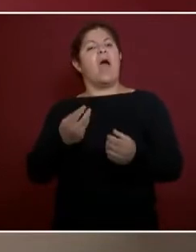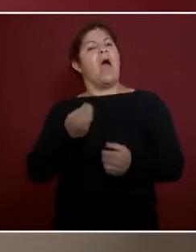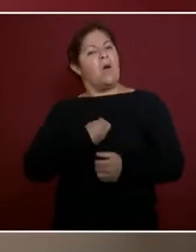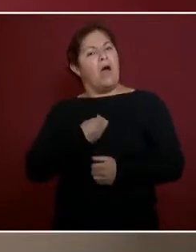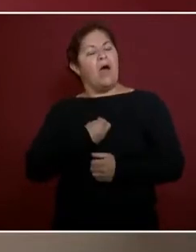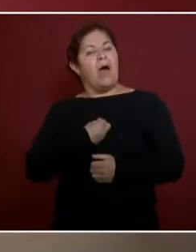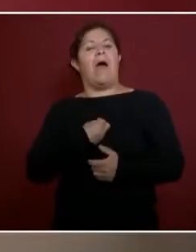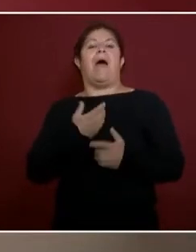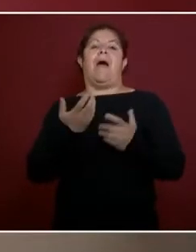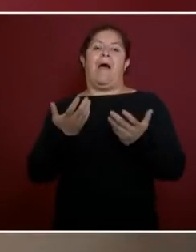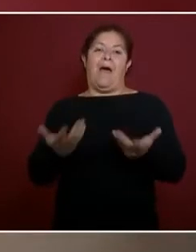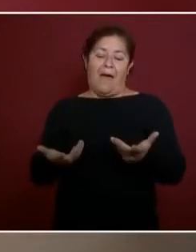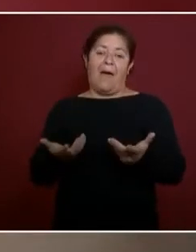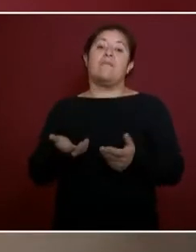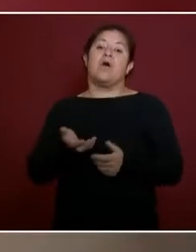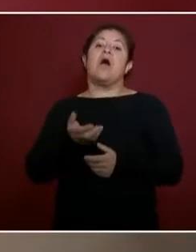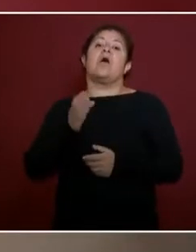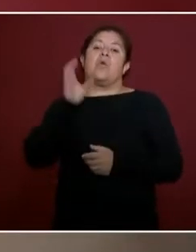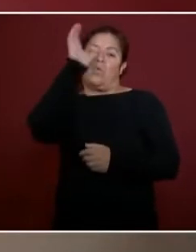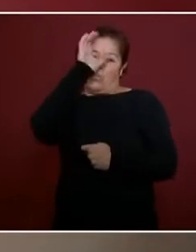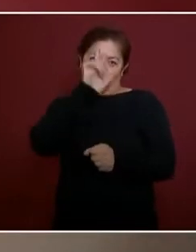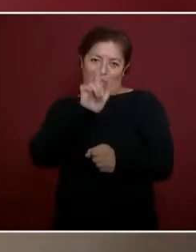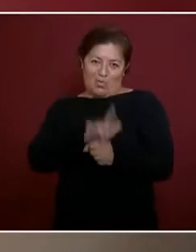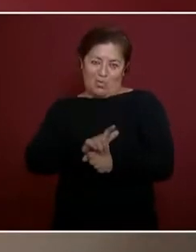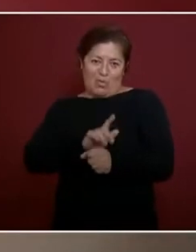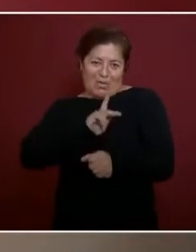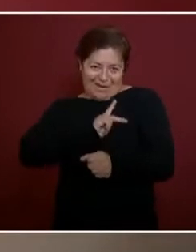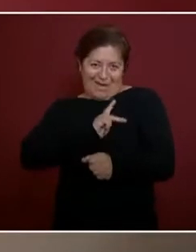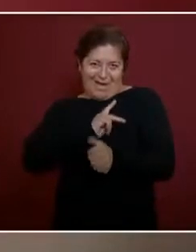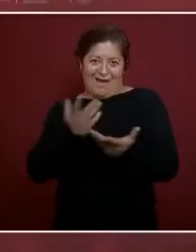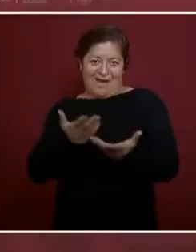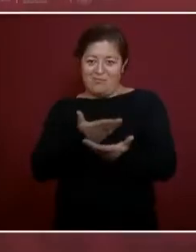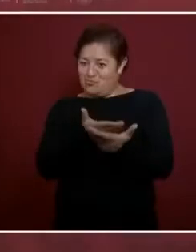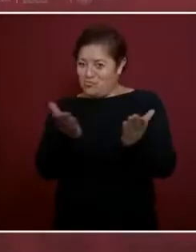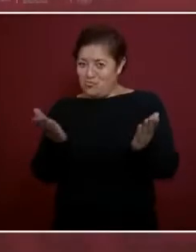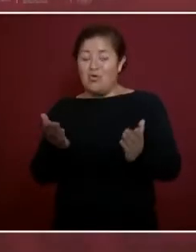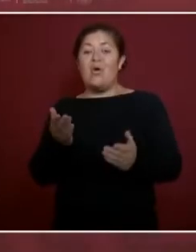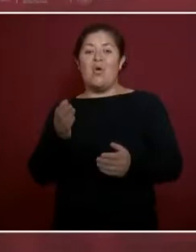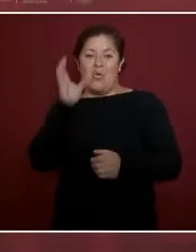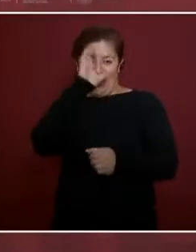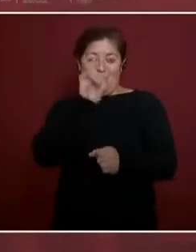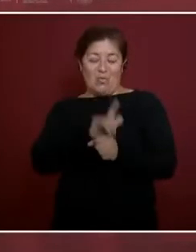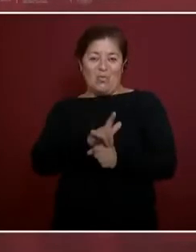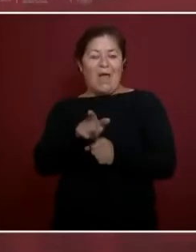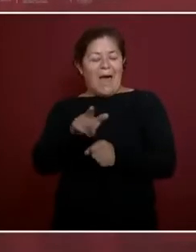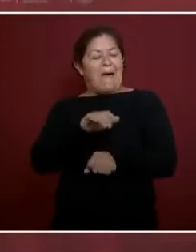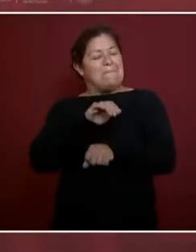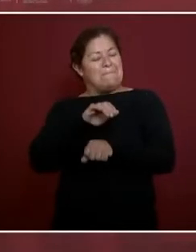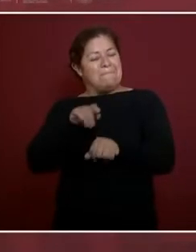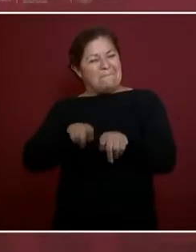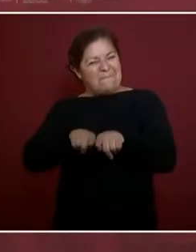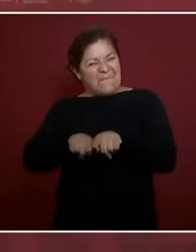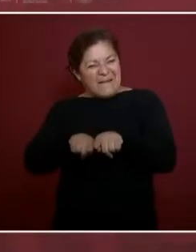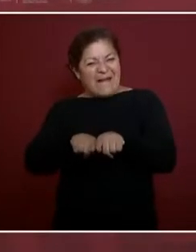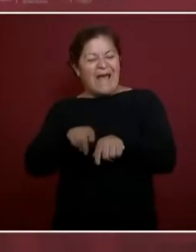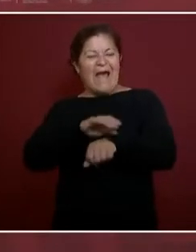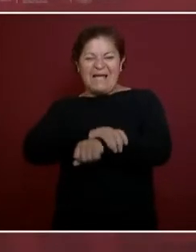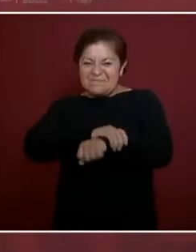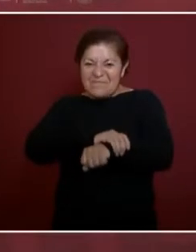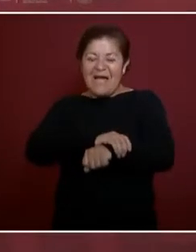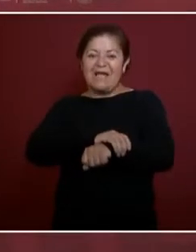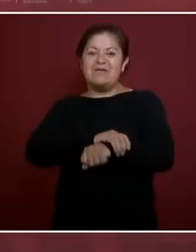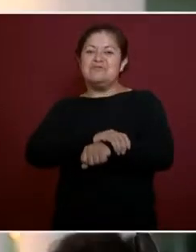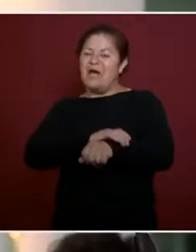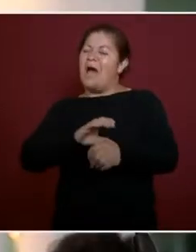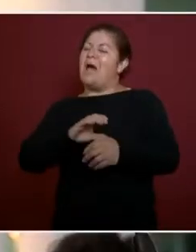porque hay mucha hermandad, mucha fraternidad en nuestras